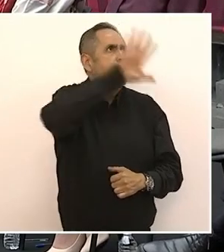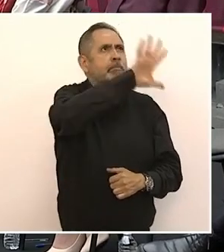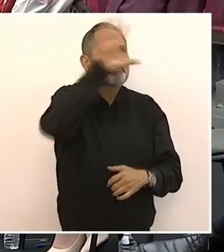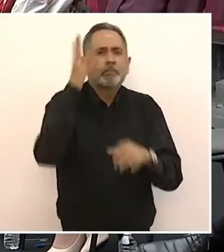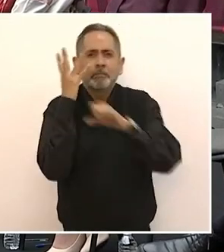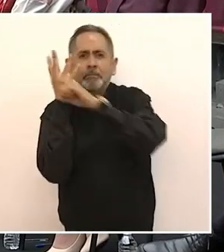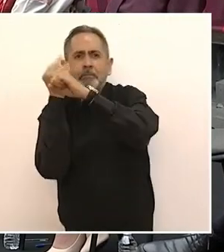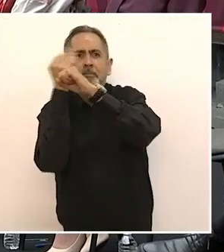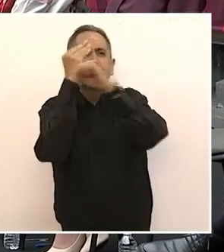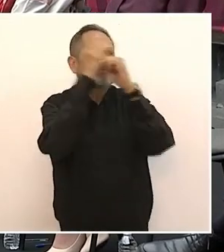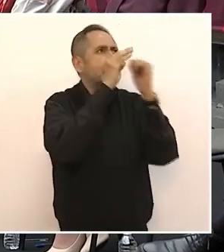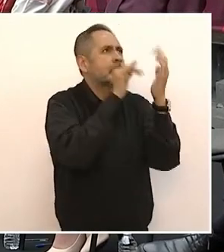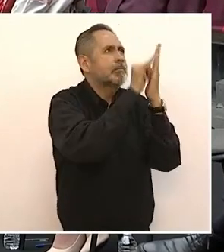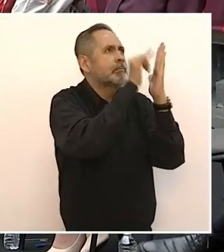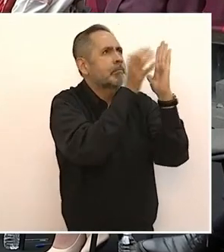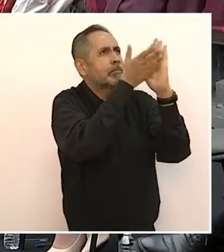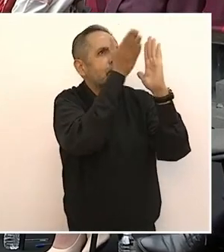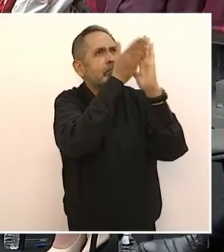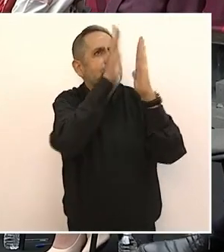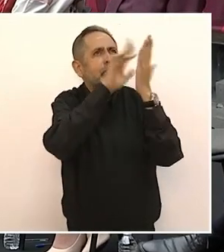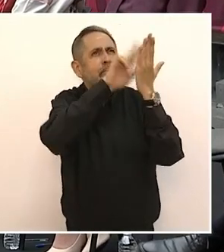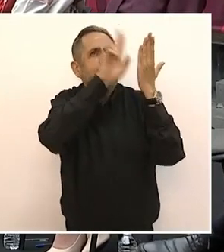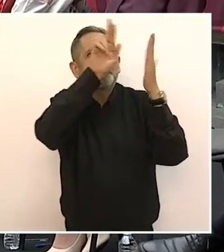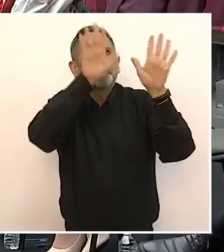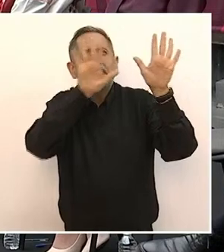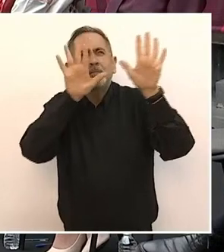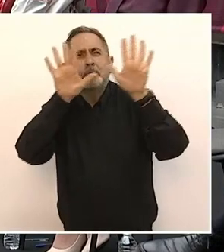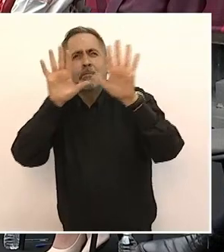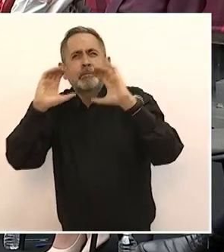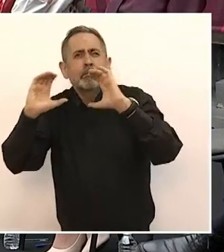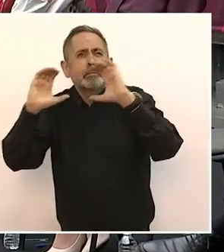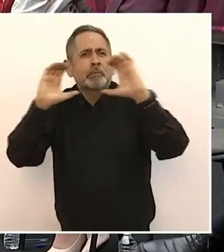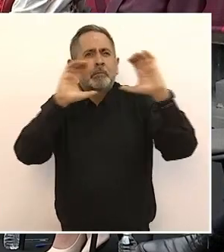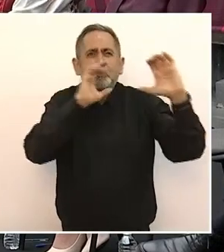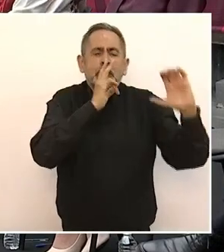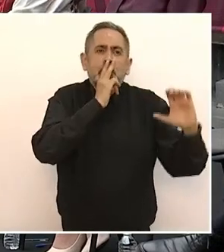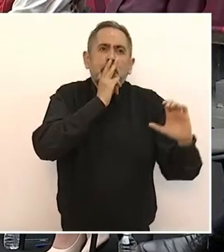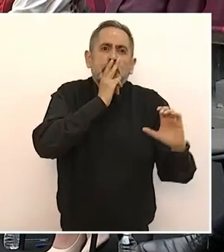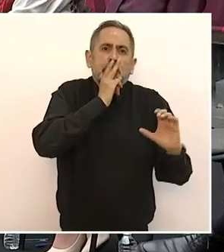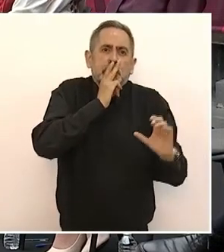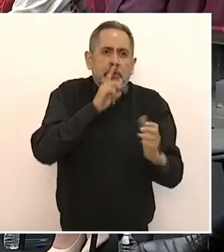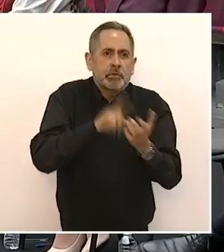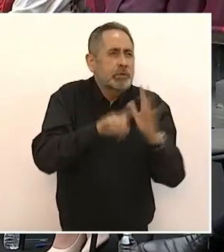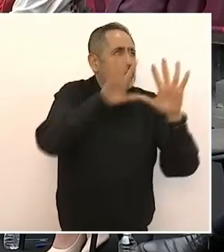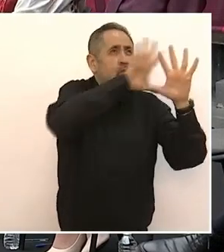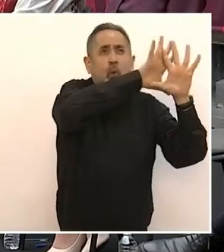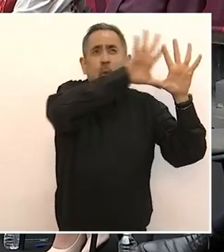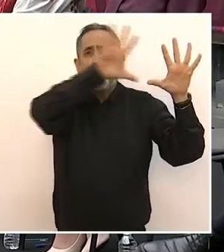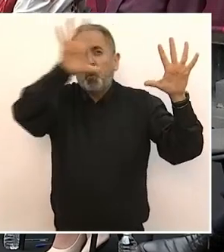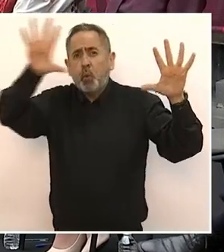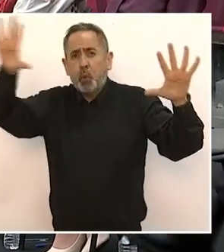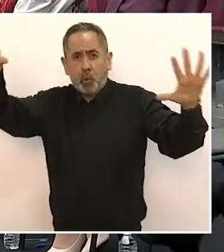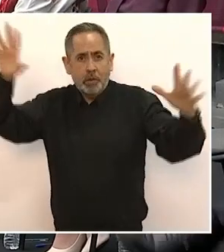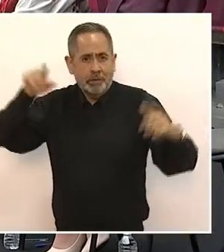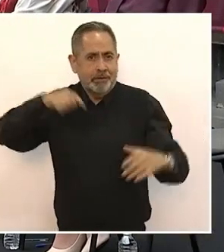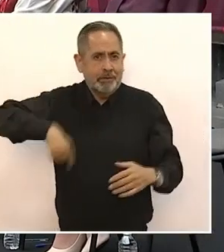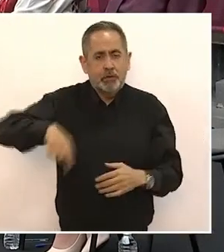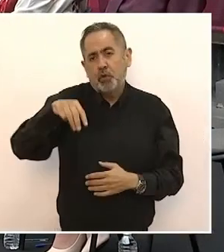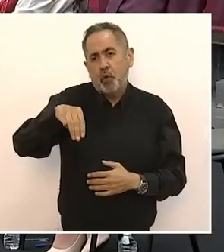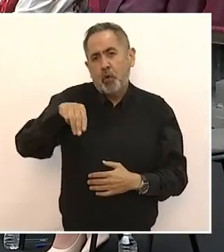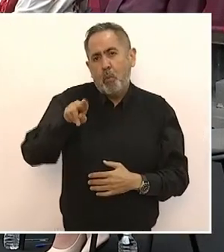de las pinturas murales de este